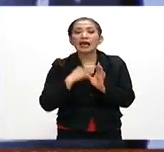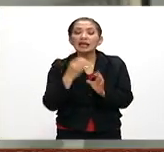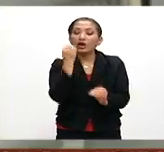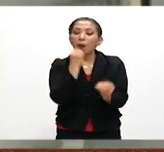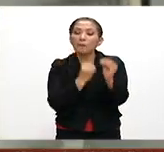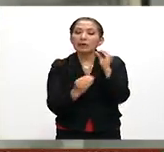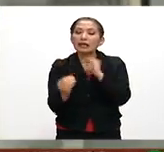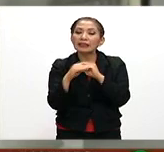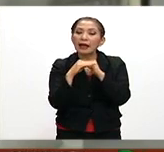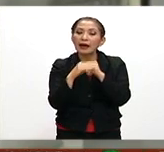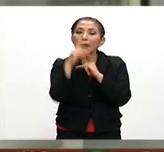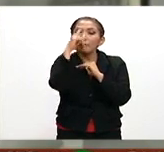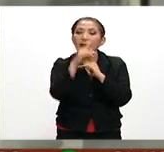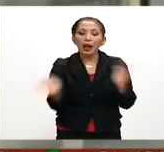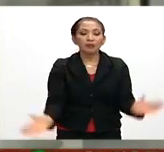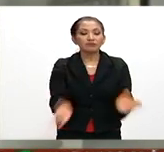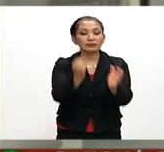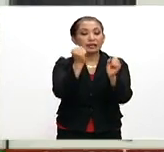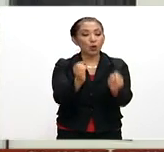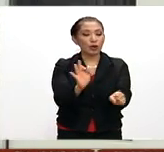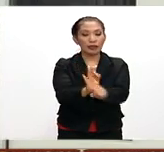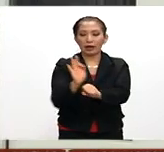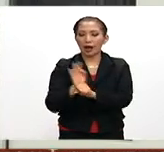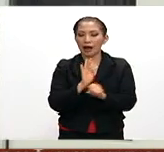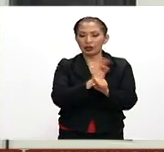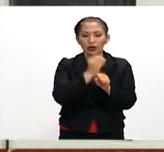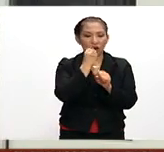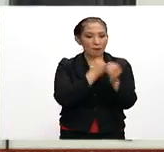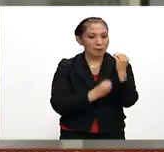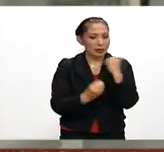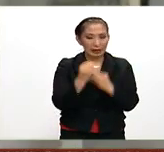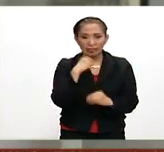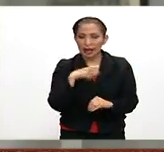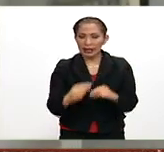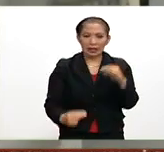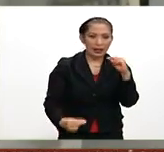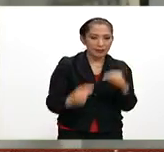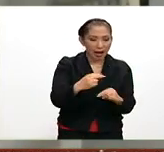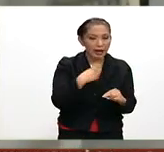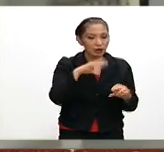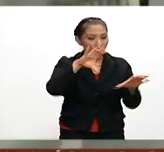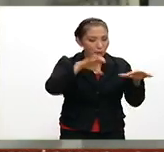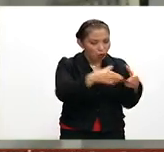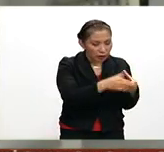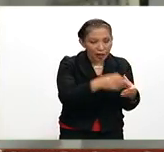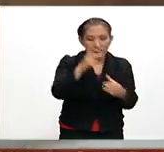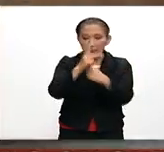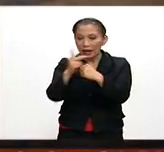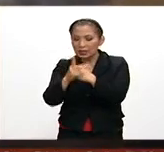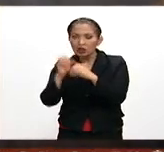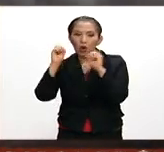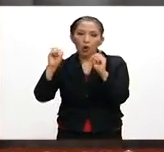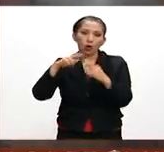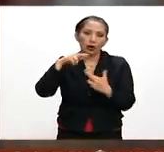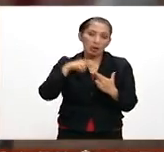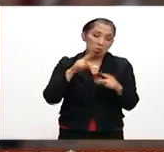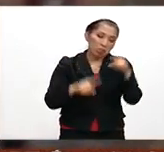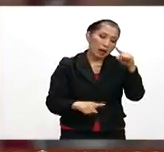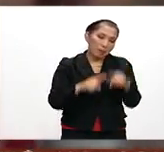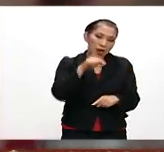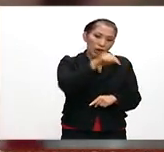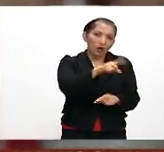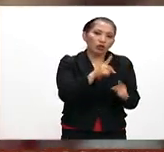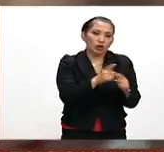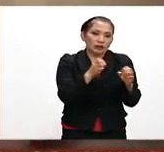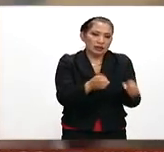de alimentos para promover la seguridad alimentaria en los niveles de comunidad, país o región dependiendo de